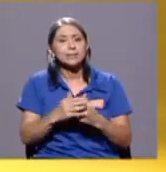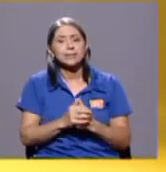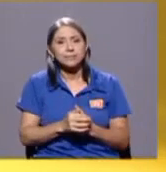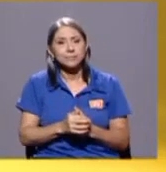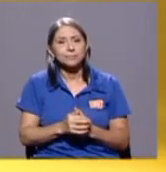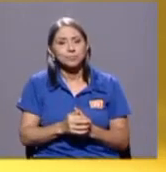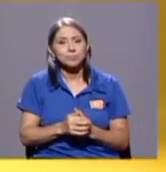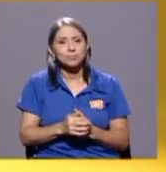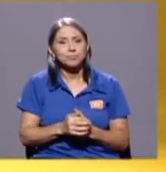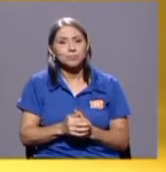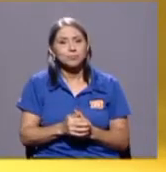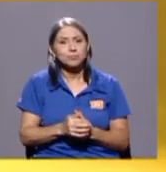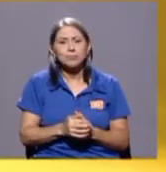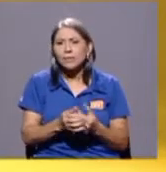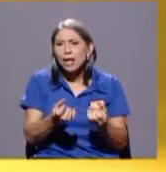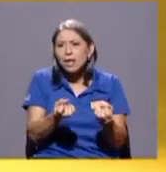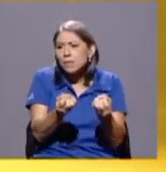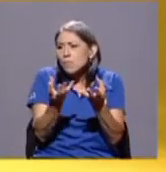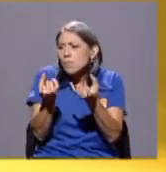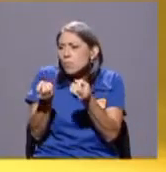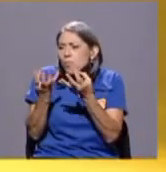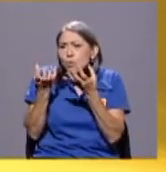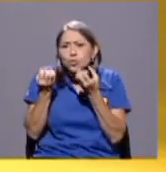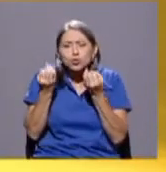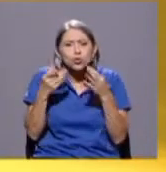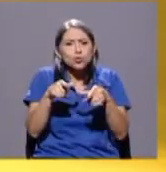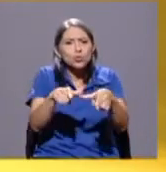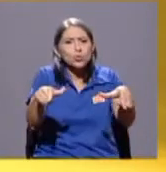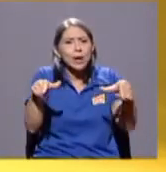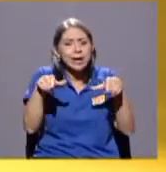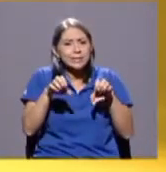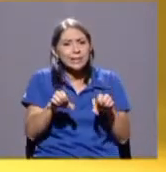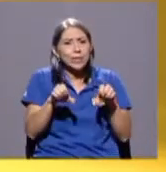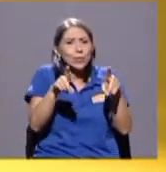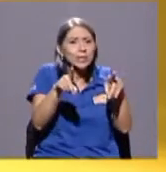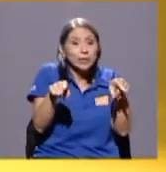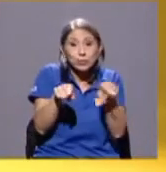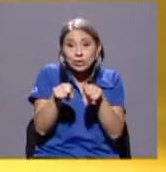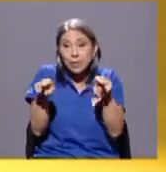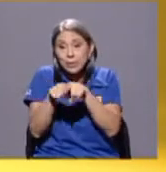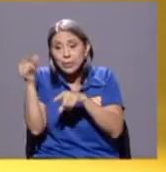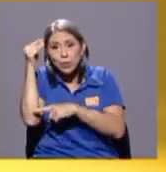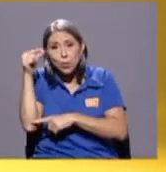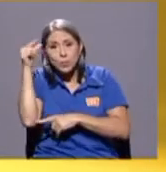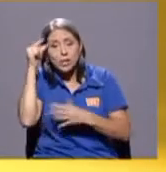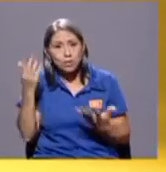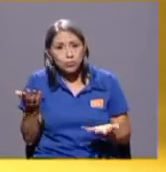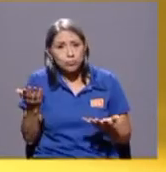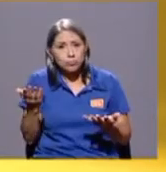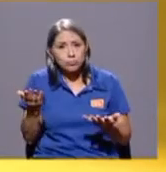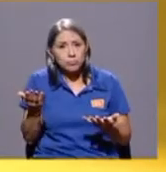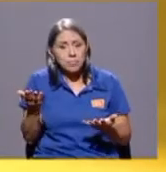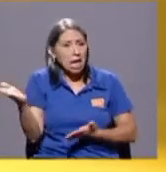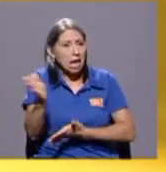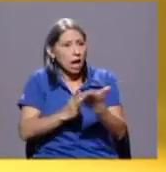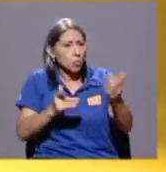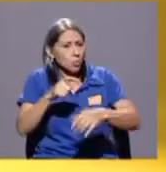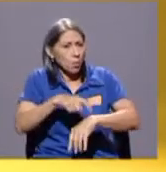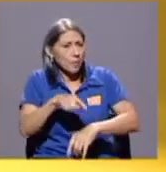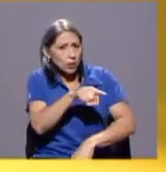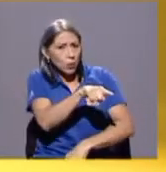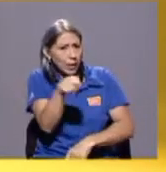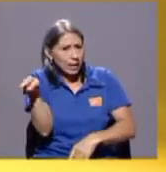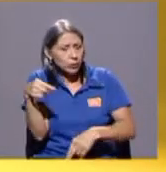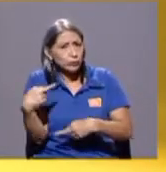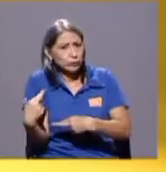En muchas instancias académicas y de gobierno, en algún momento ellos tenían responsabilidades